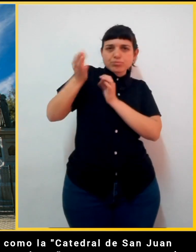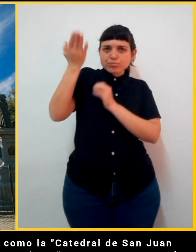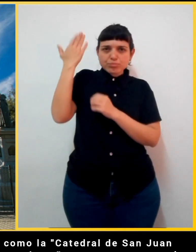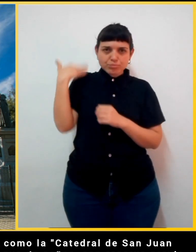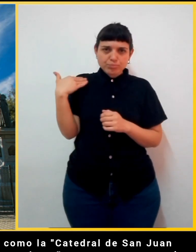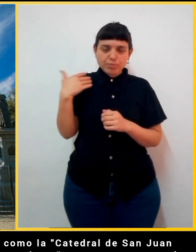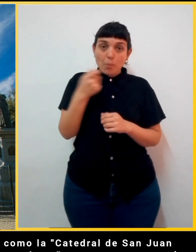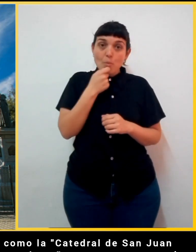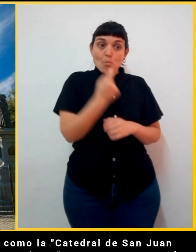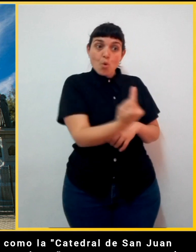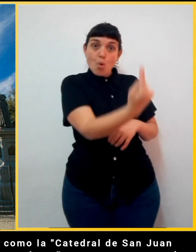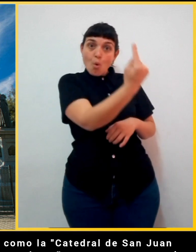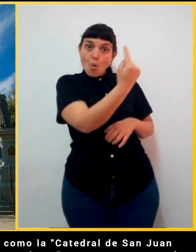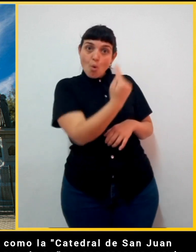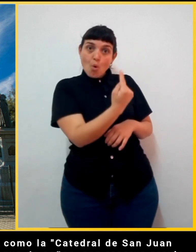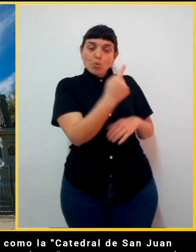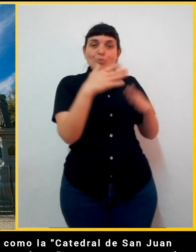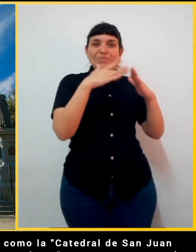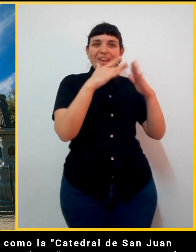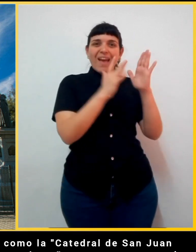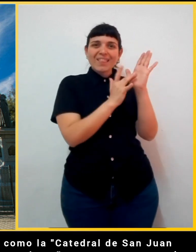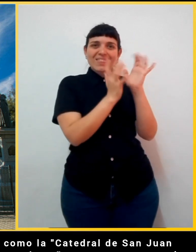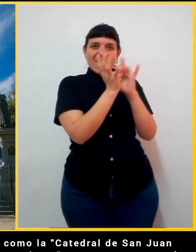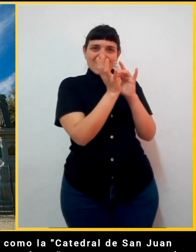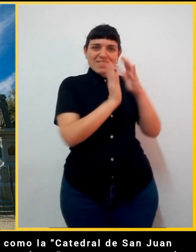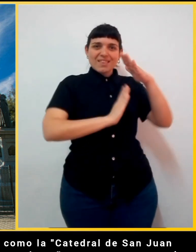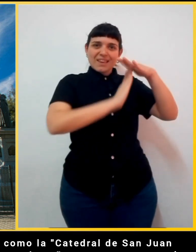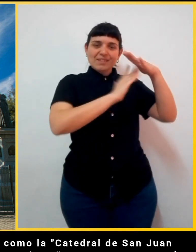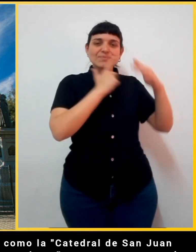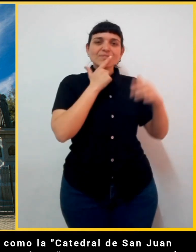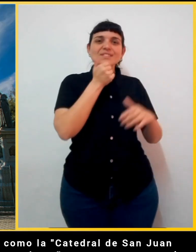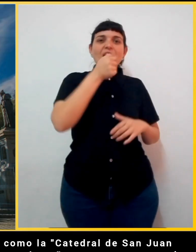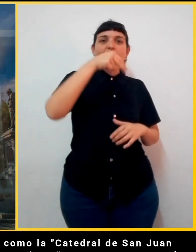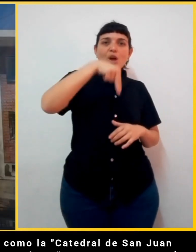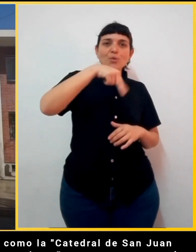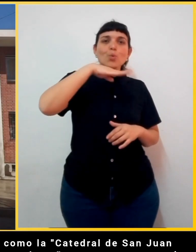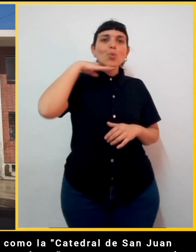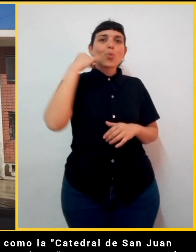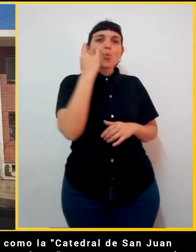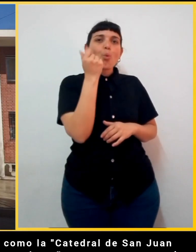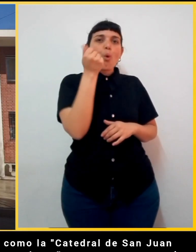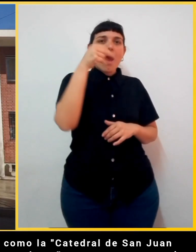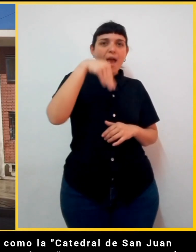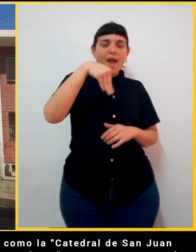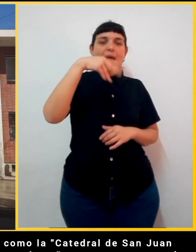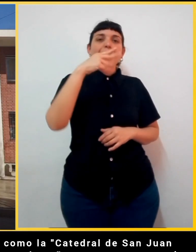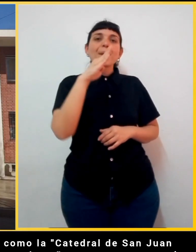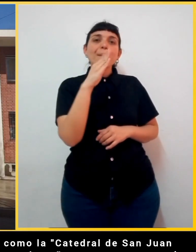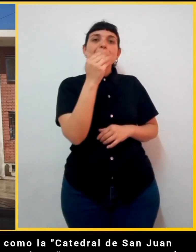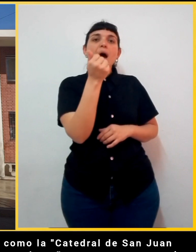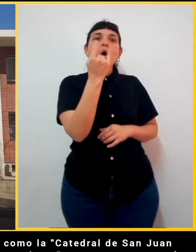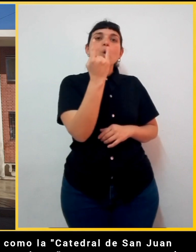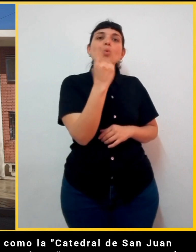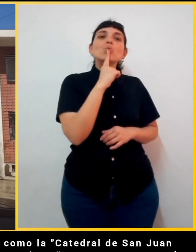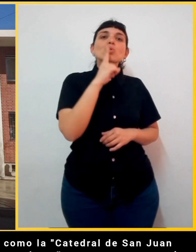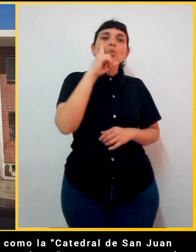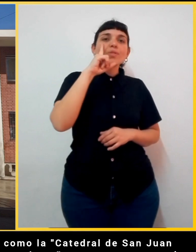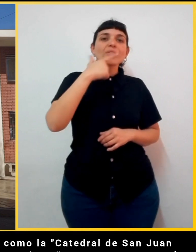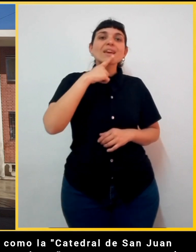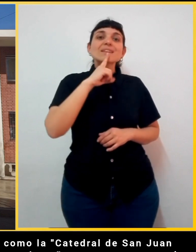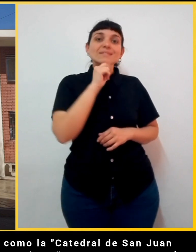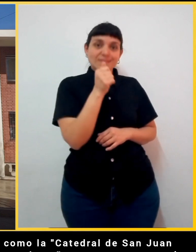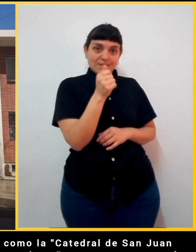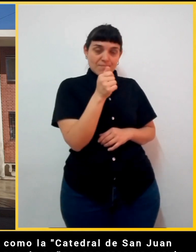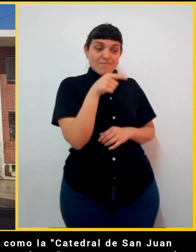como la Catedral de San Juan Bautista, que se puede visitar con intérprete de lengua de